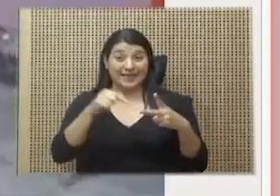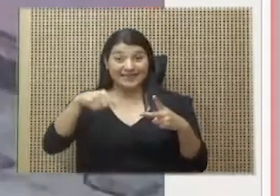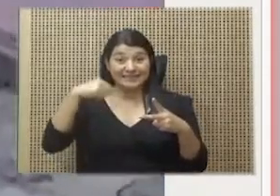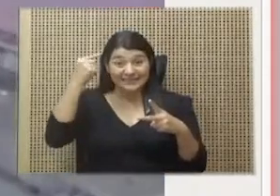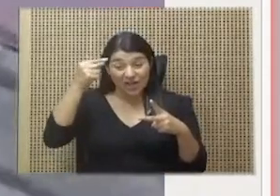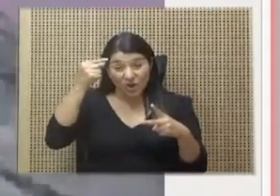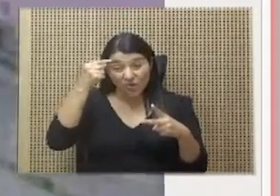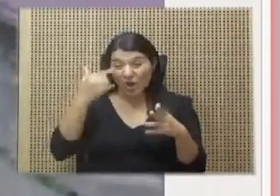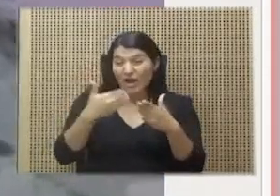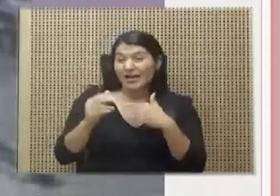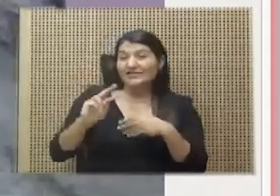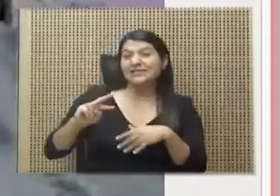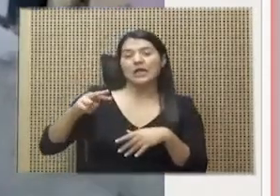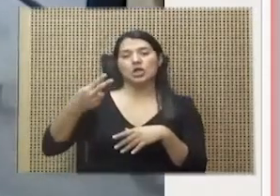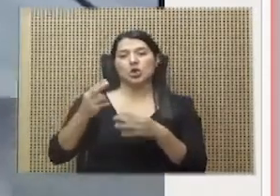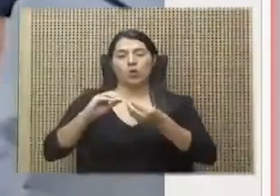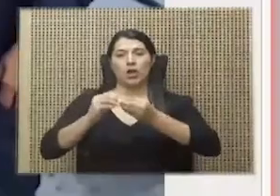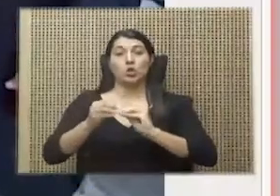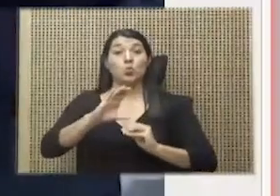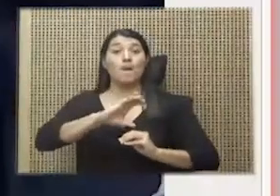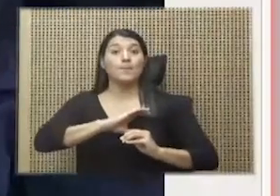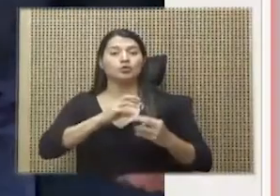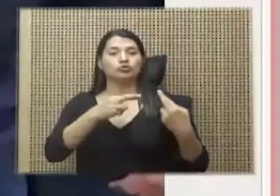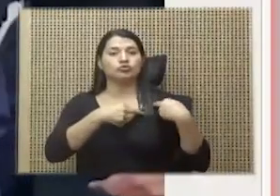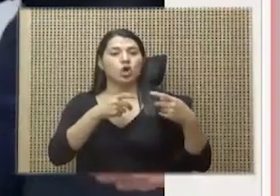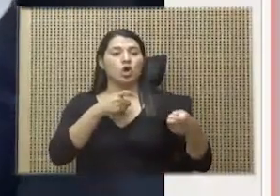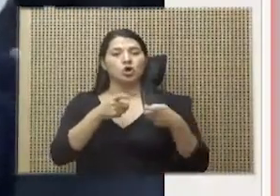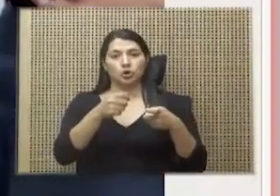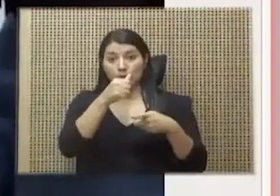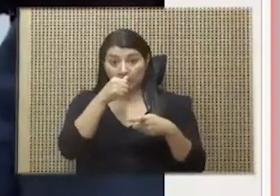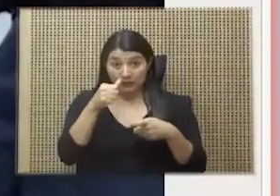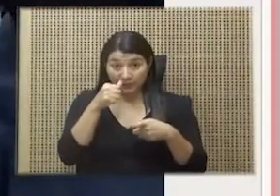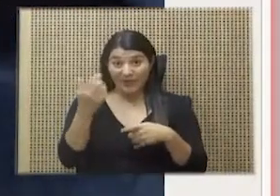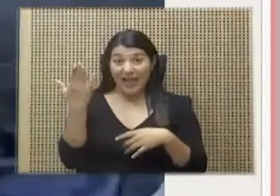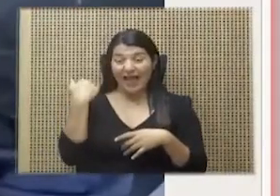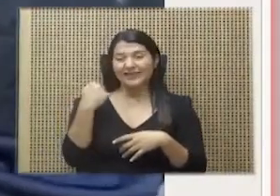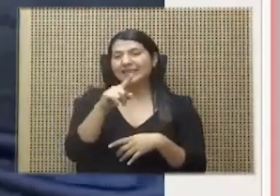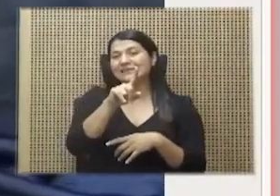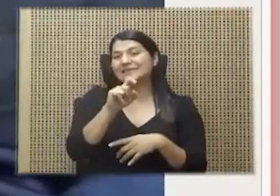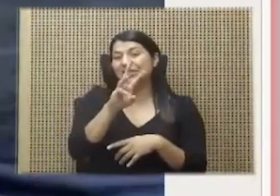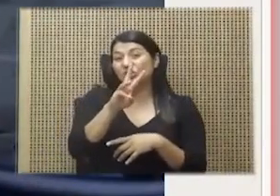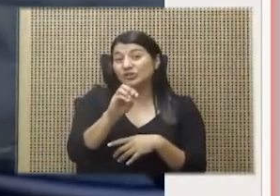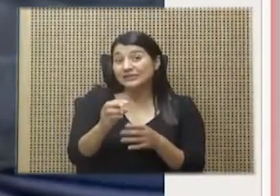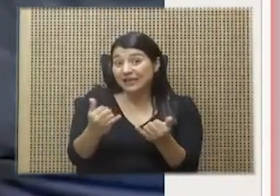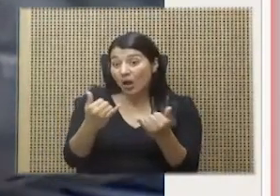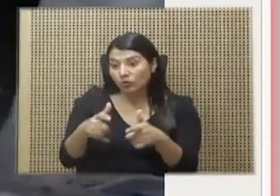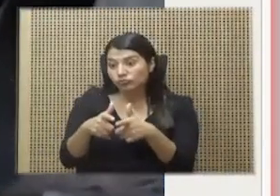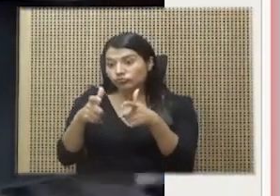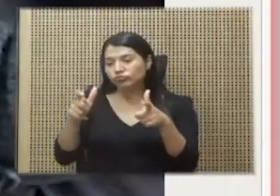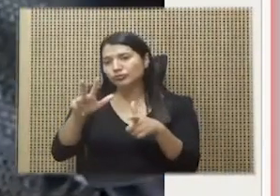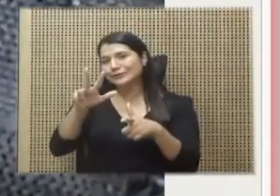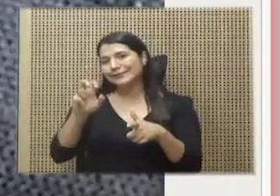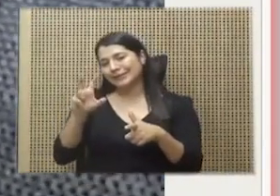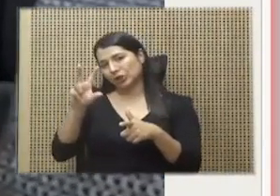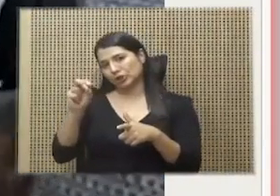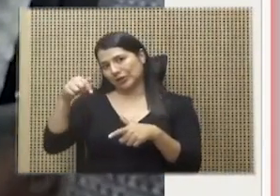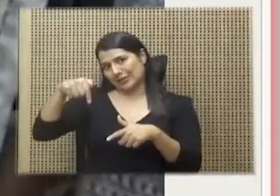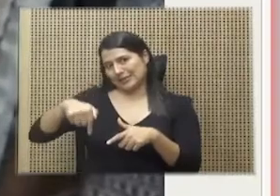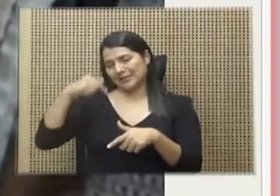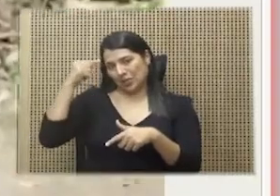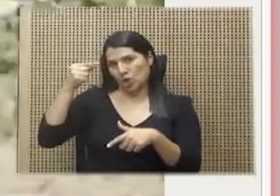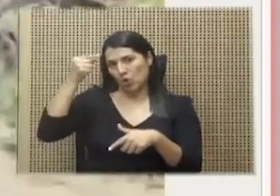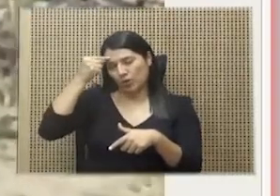la cantidad de agentes de policías de control de drogas que pasaron de 160 a 330 en esta administración.